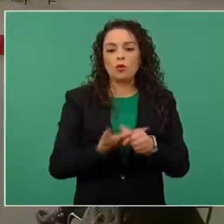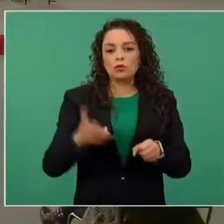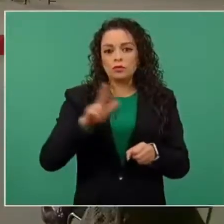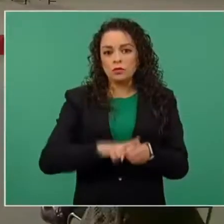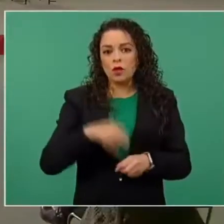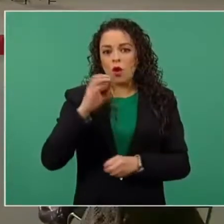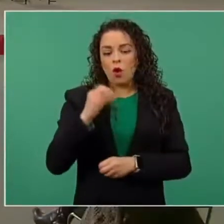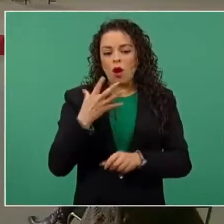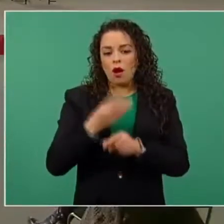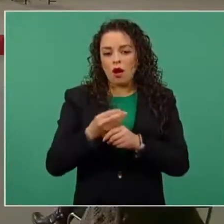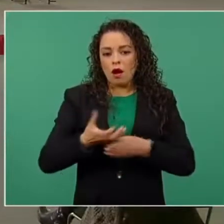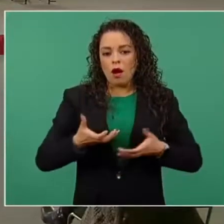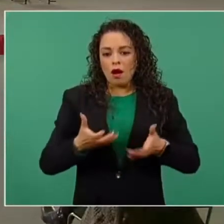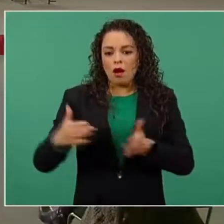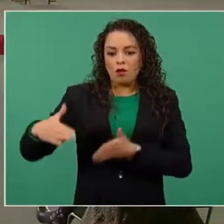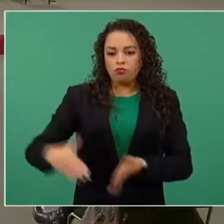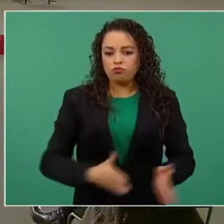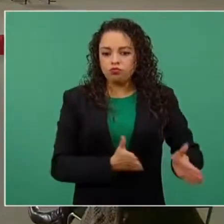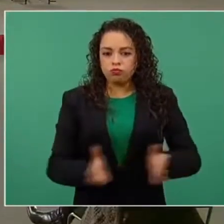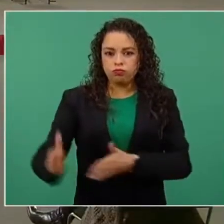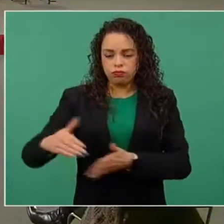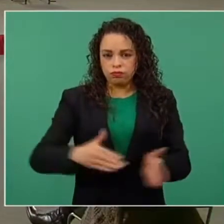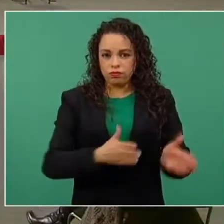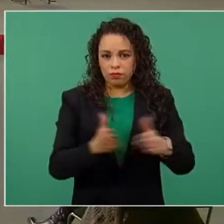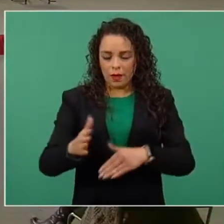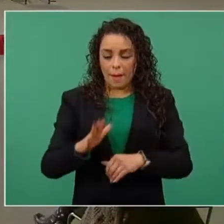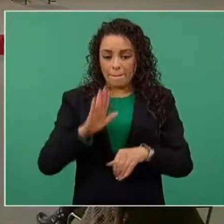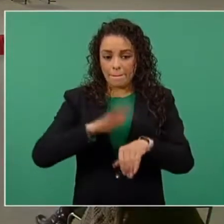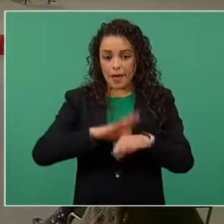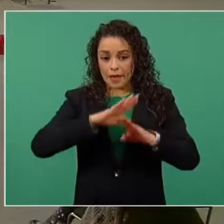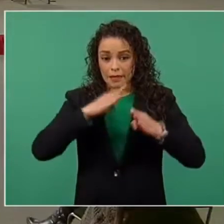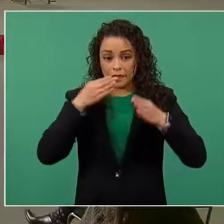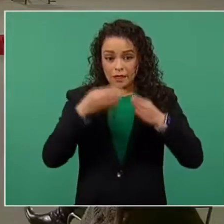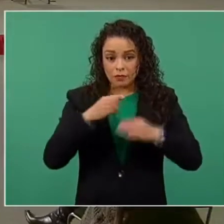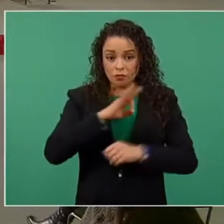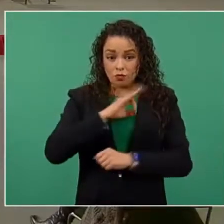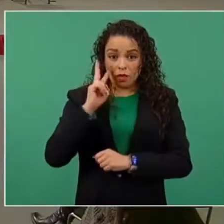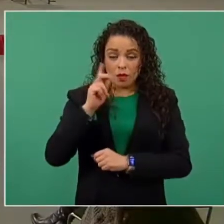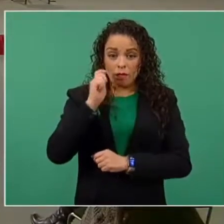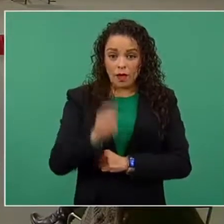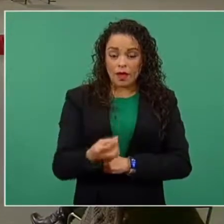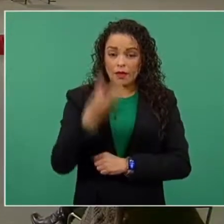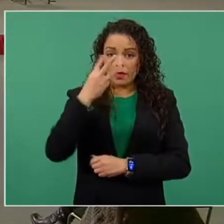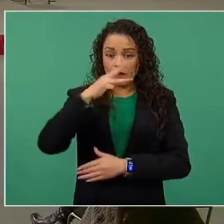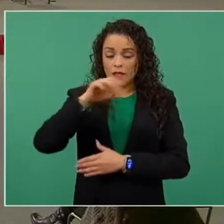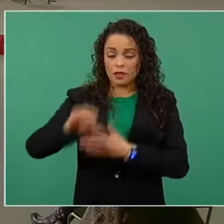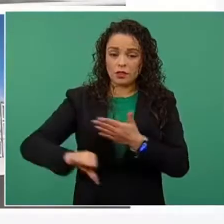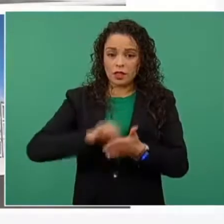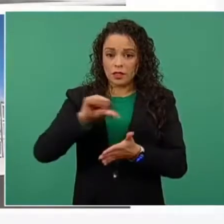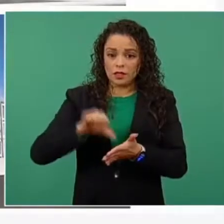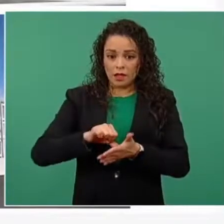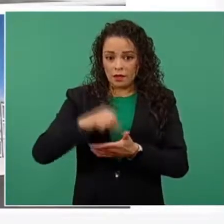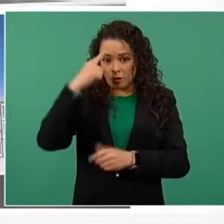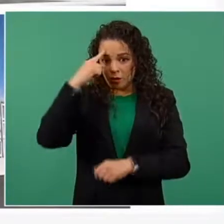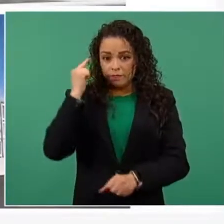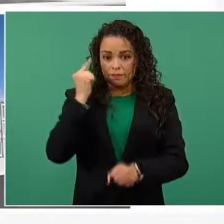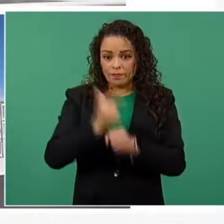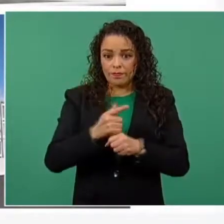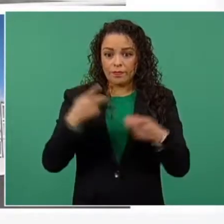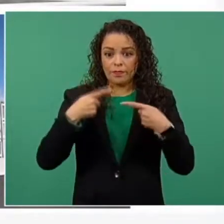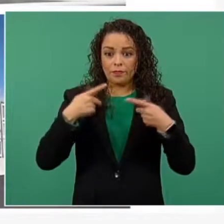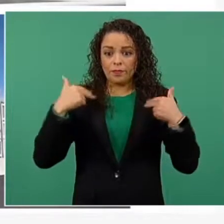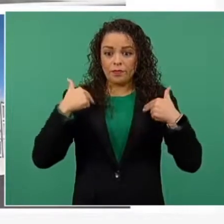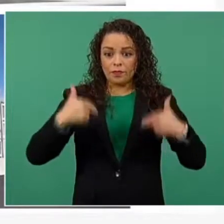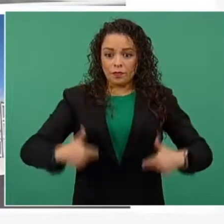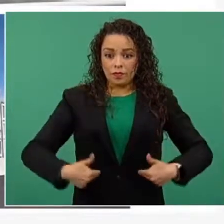lámina podemos ver ya de manera más concreta lo que son los tres centros de identificación humana construidos con una inversión de